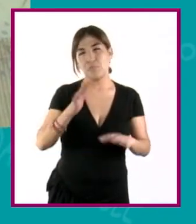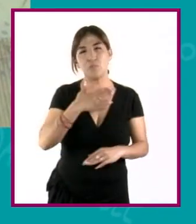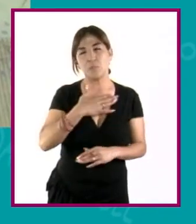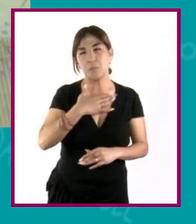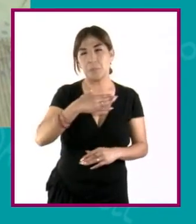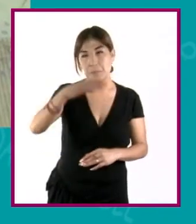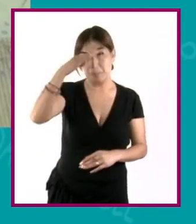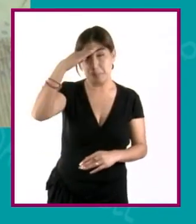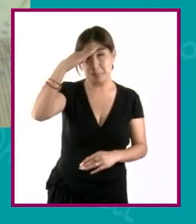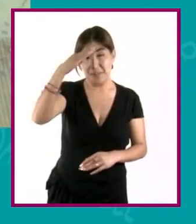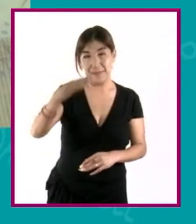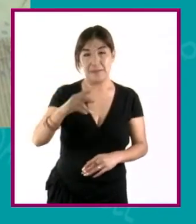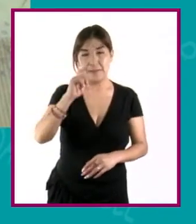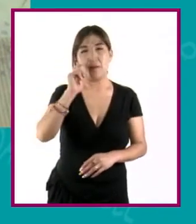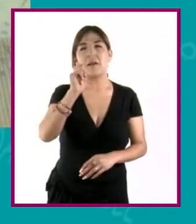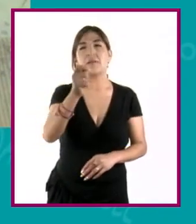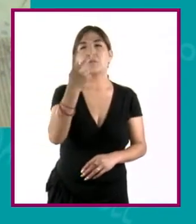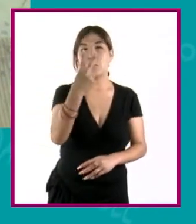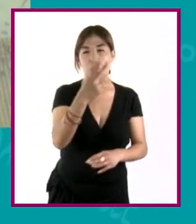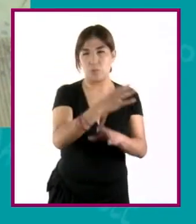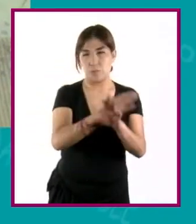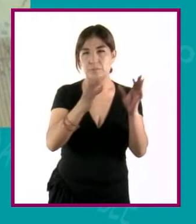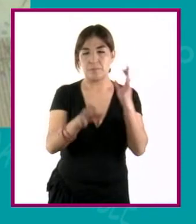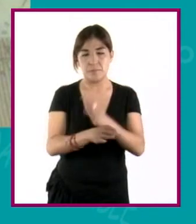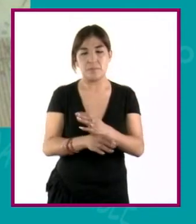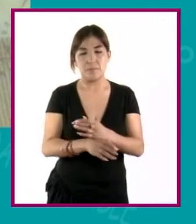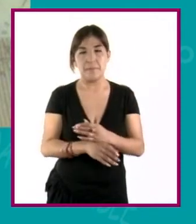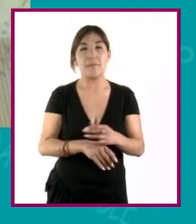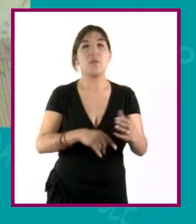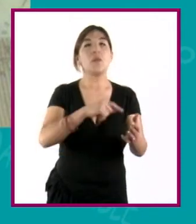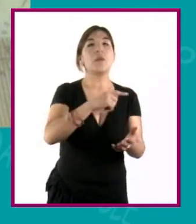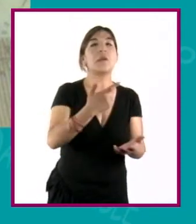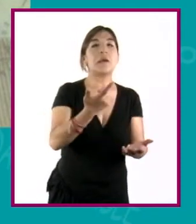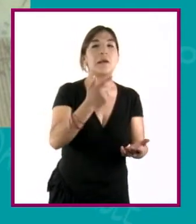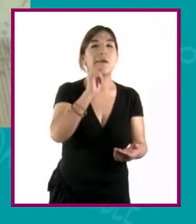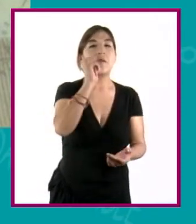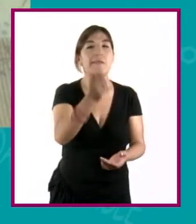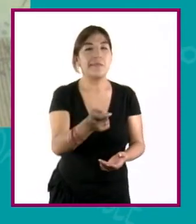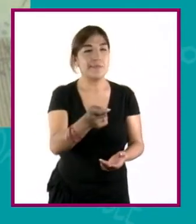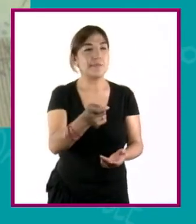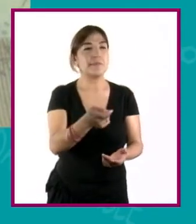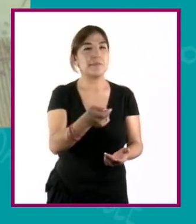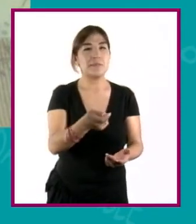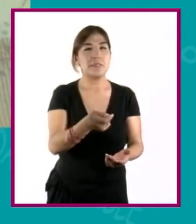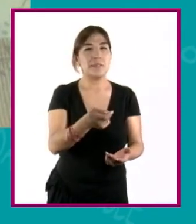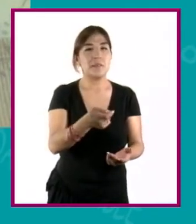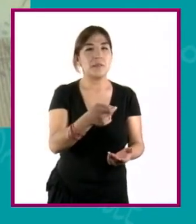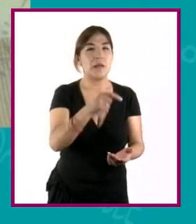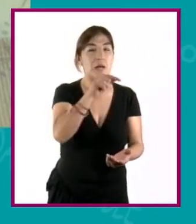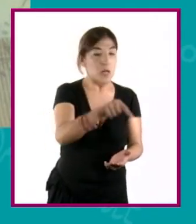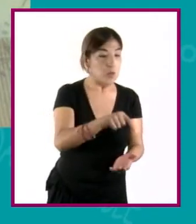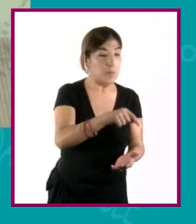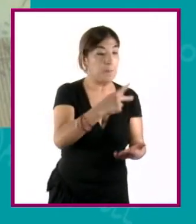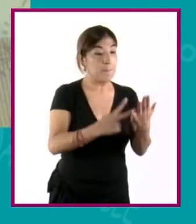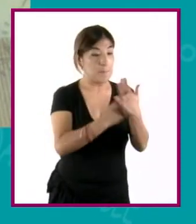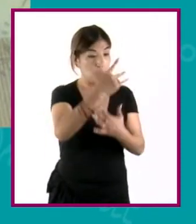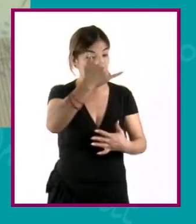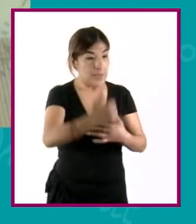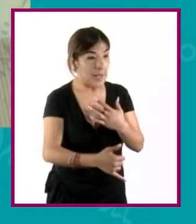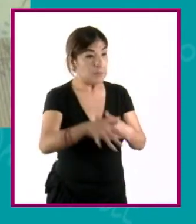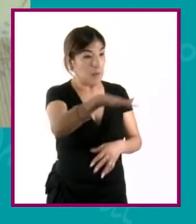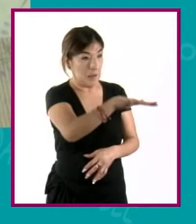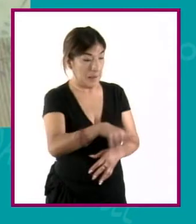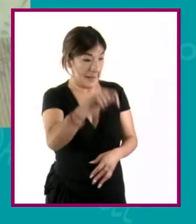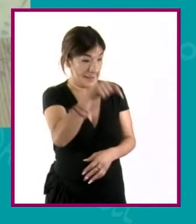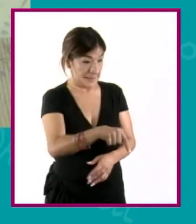cosas. Una que tiene que ver con el envolvente, es decir, el lugar en donde se está identificando el proyecto, es decir,